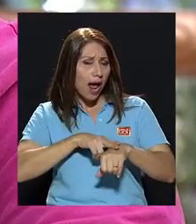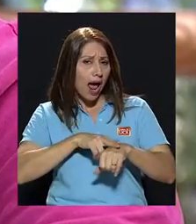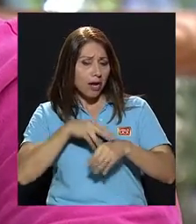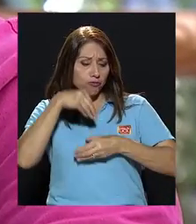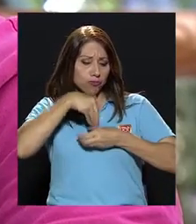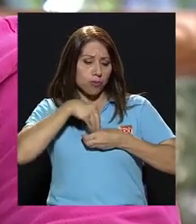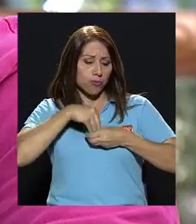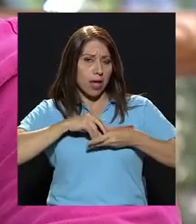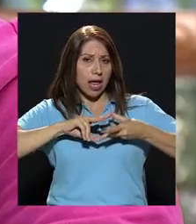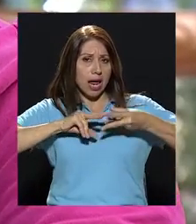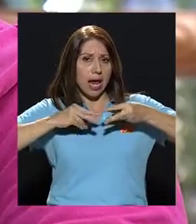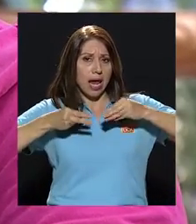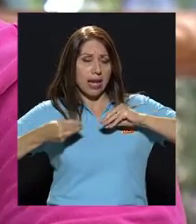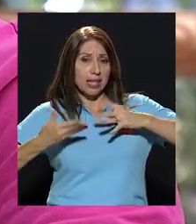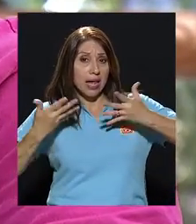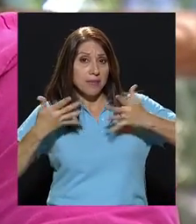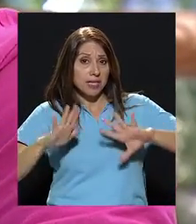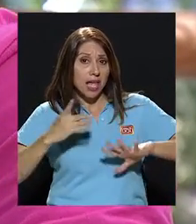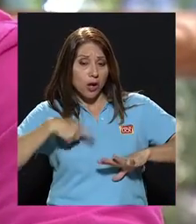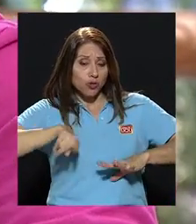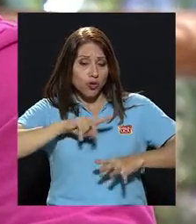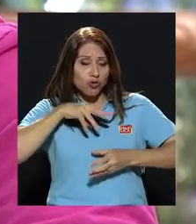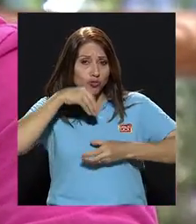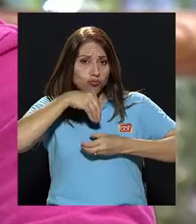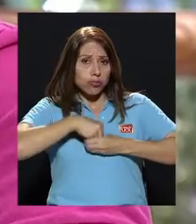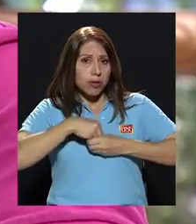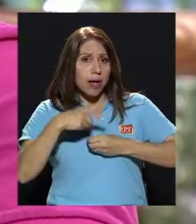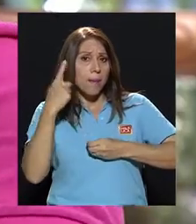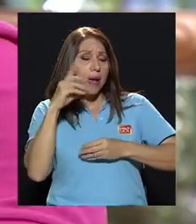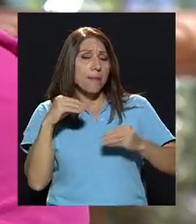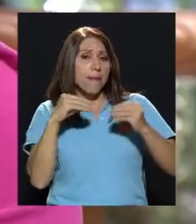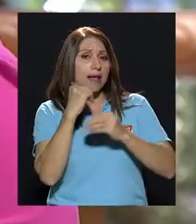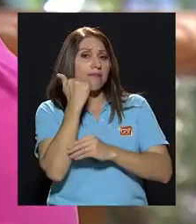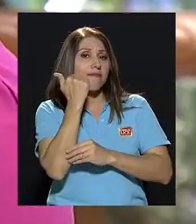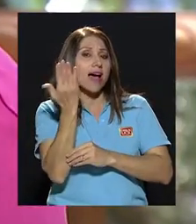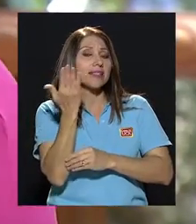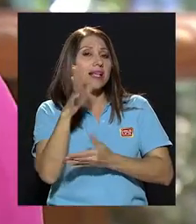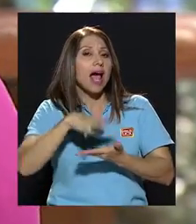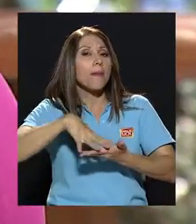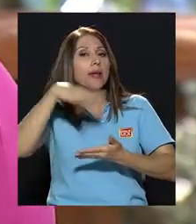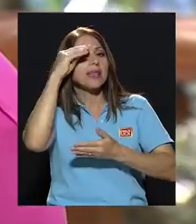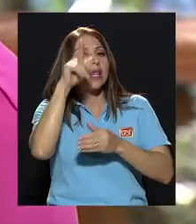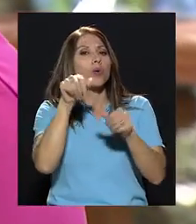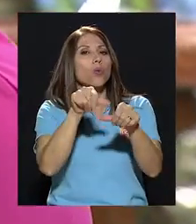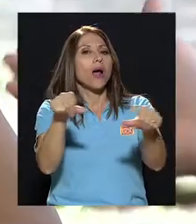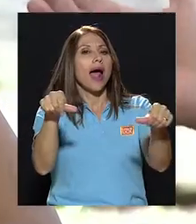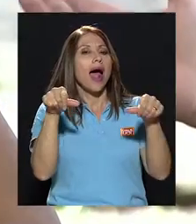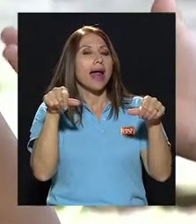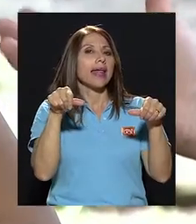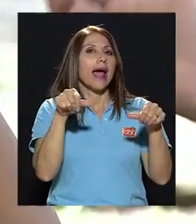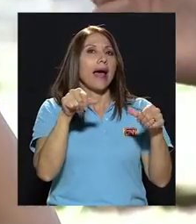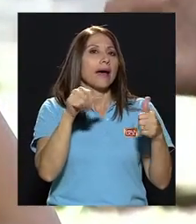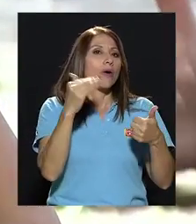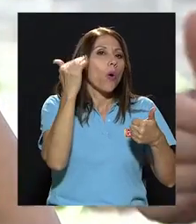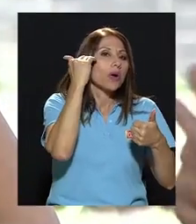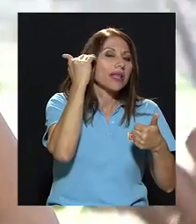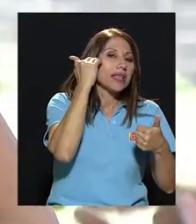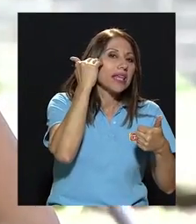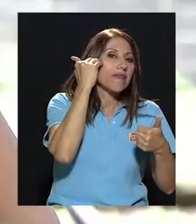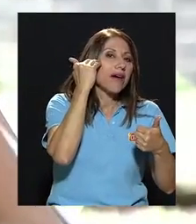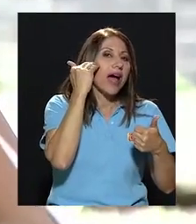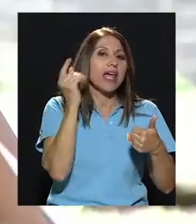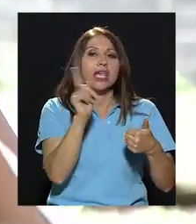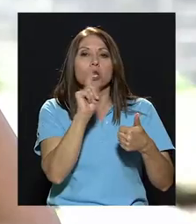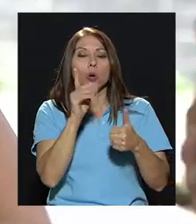venimos determinados para que se nos sea más fácil aprender un área, por ejemplo, Fabiola, cognitiva, con